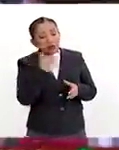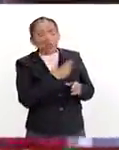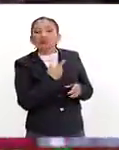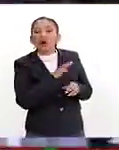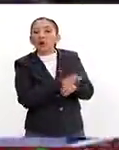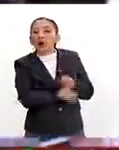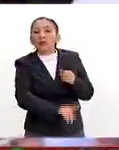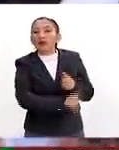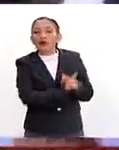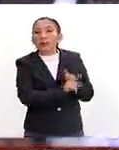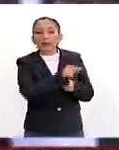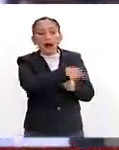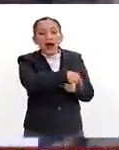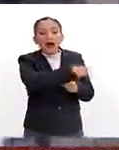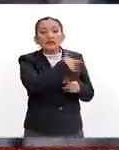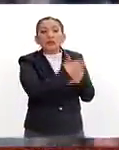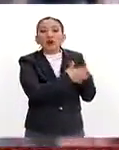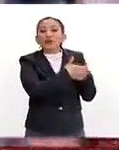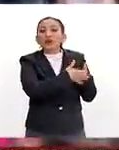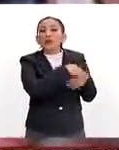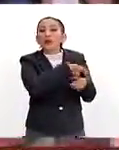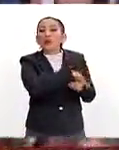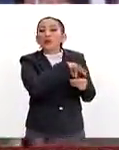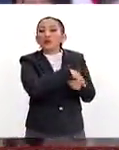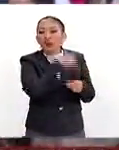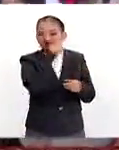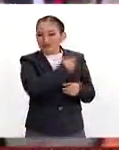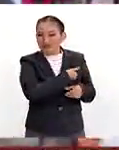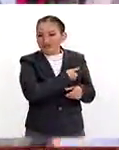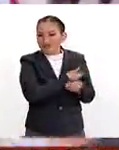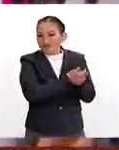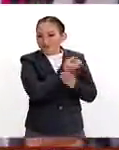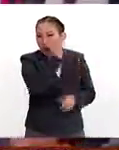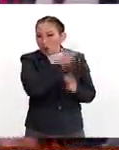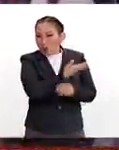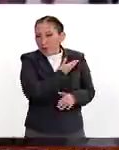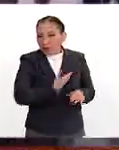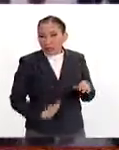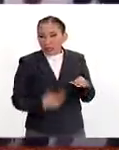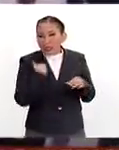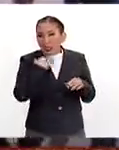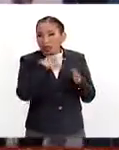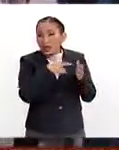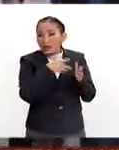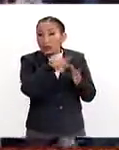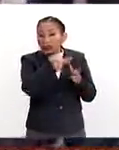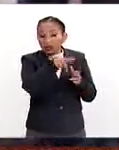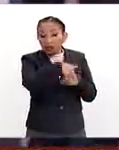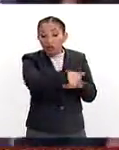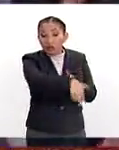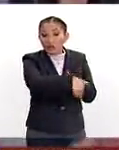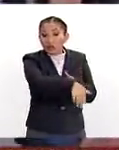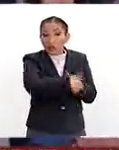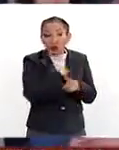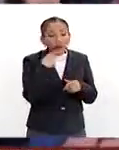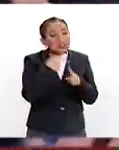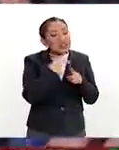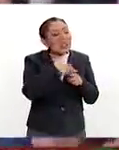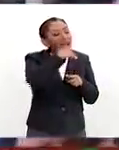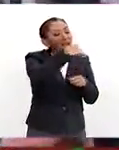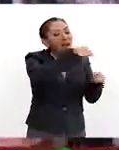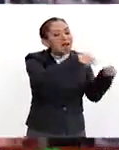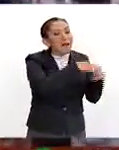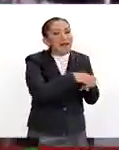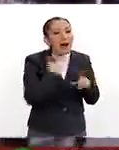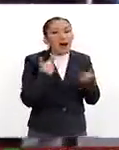en este momento son las elecciones del 18. Ese es el trasfondo que hay. Y si se mira quiénes son los